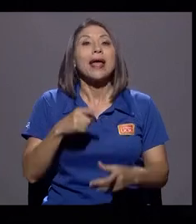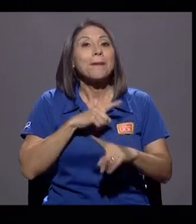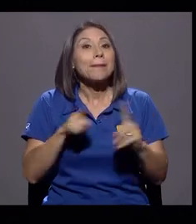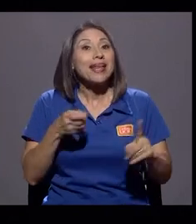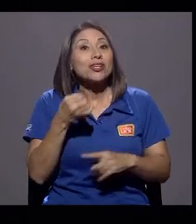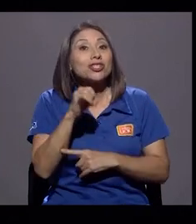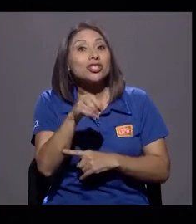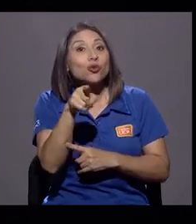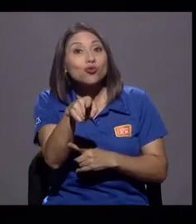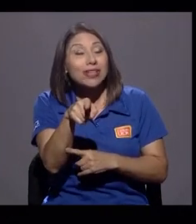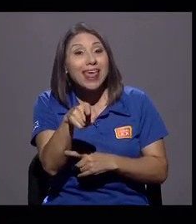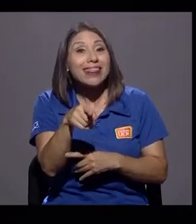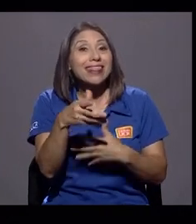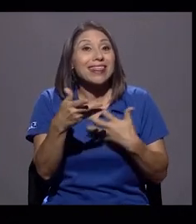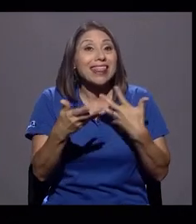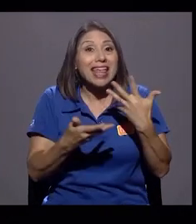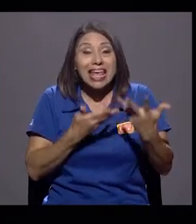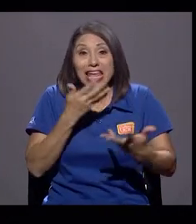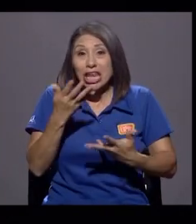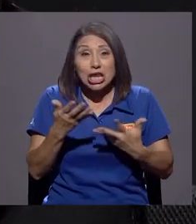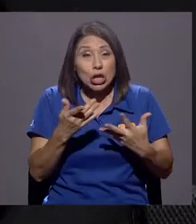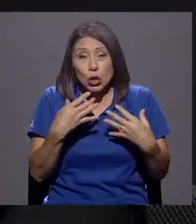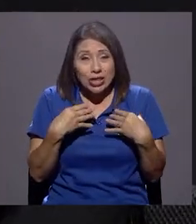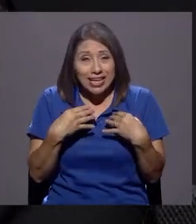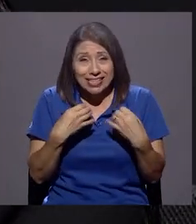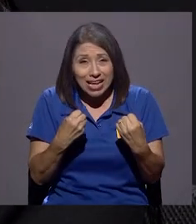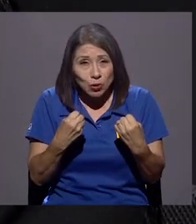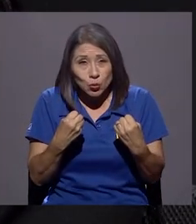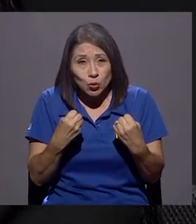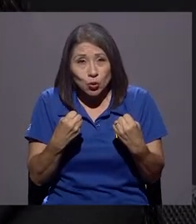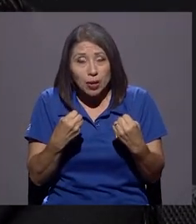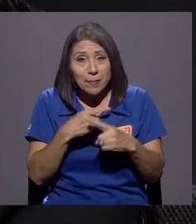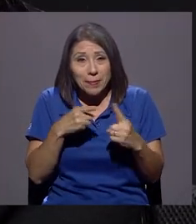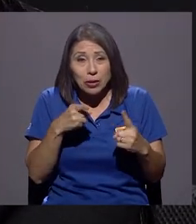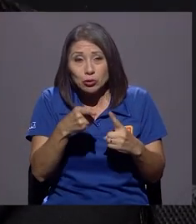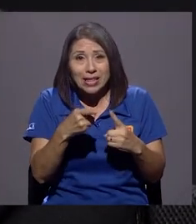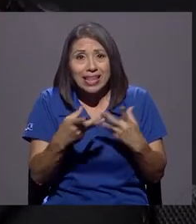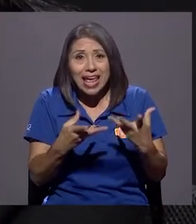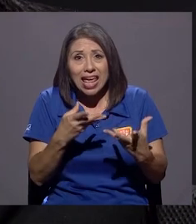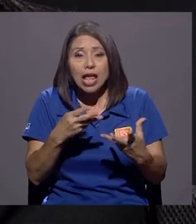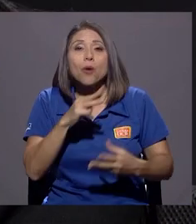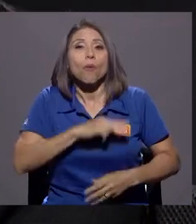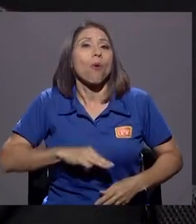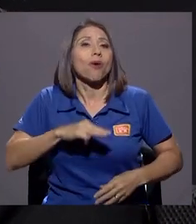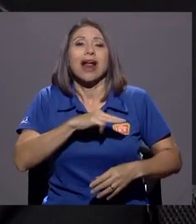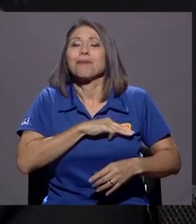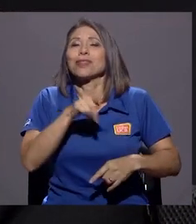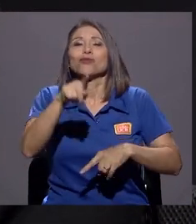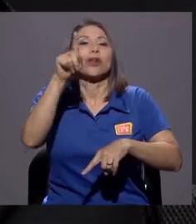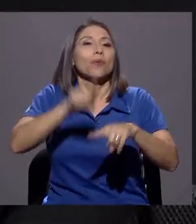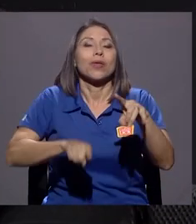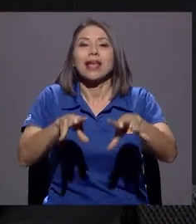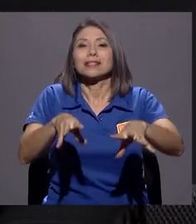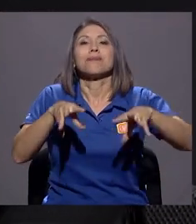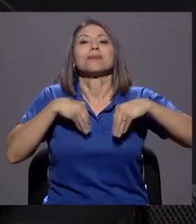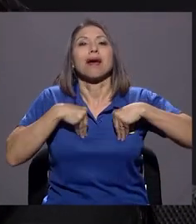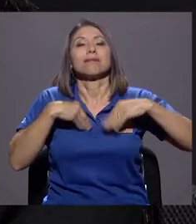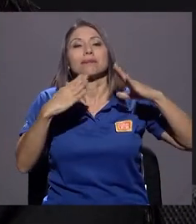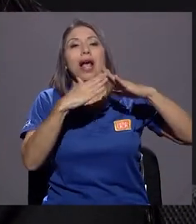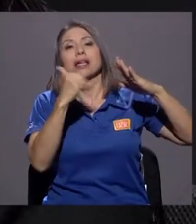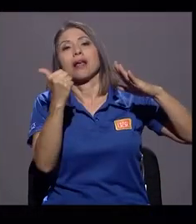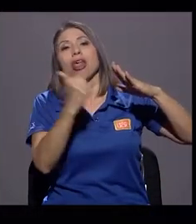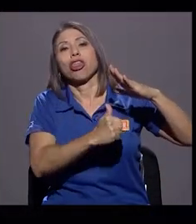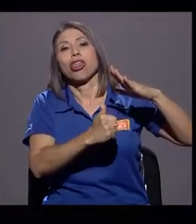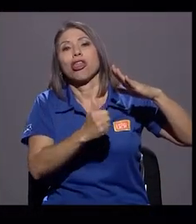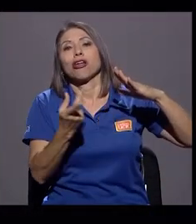tiene, hace que uno moralmente no pueda aceptar estar entre una casa recibiendo el 100% de salario pudiendo estar trabajando.